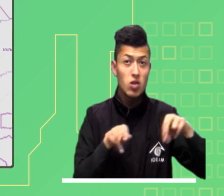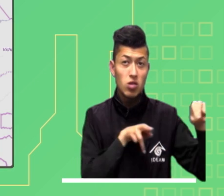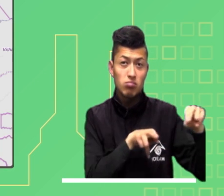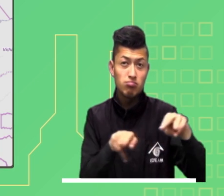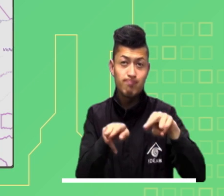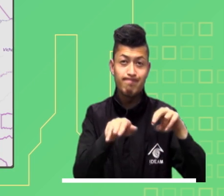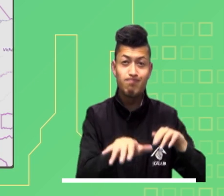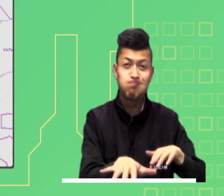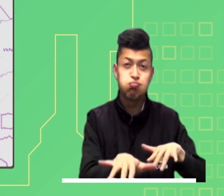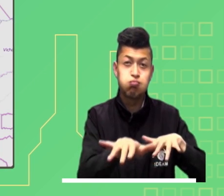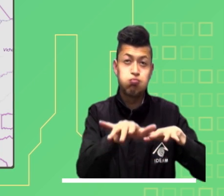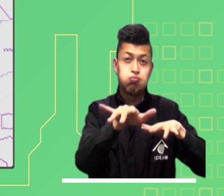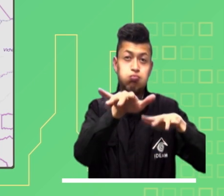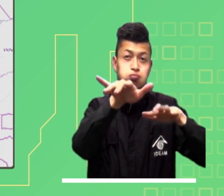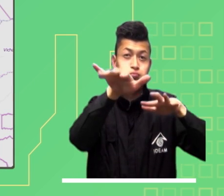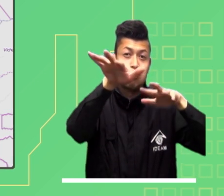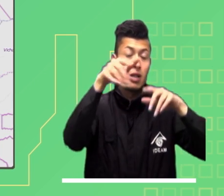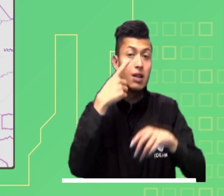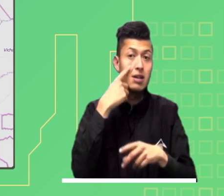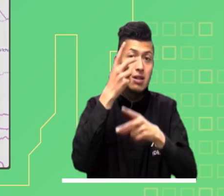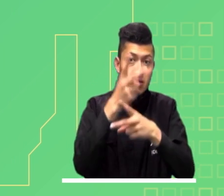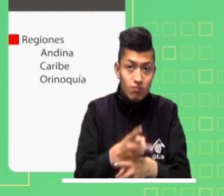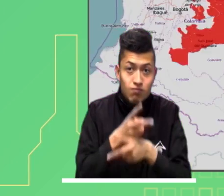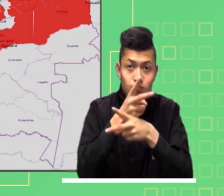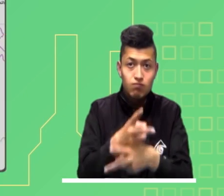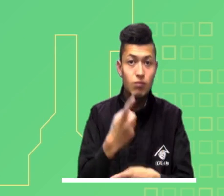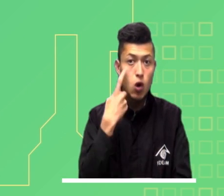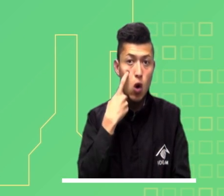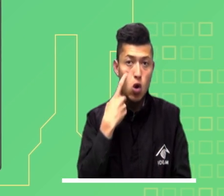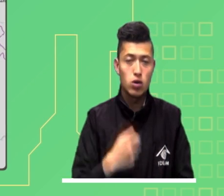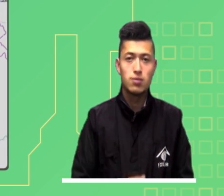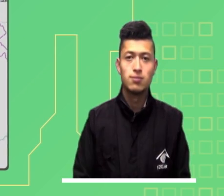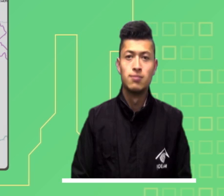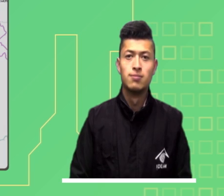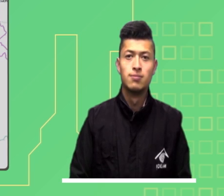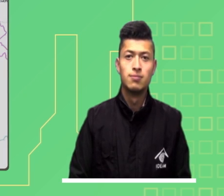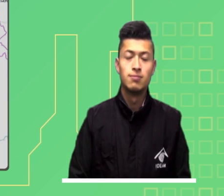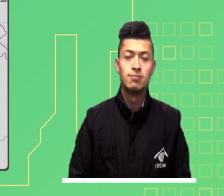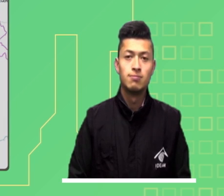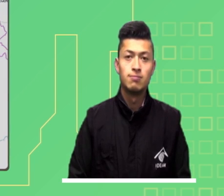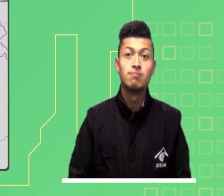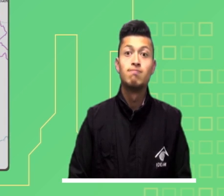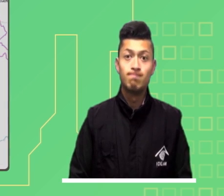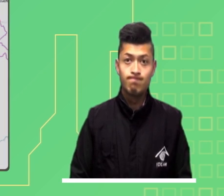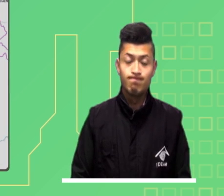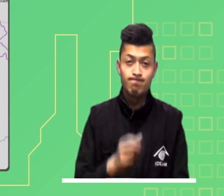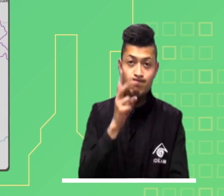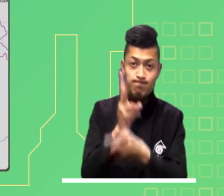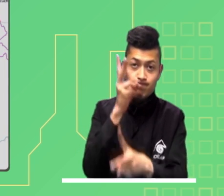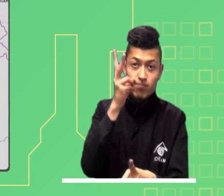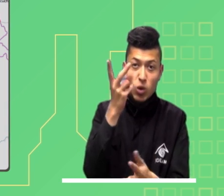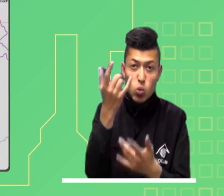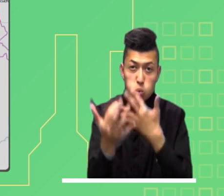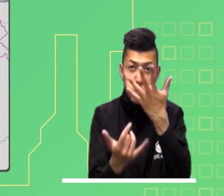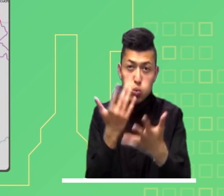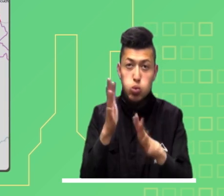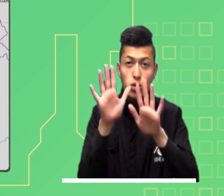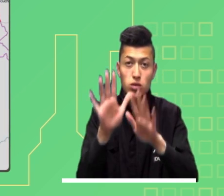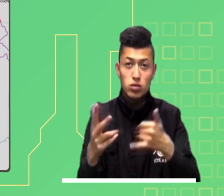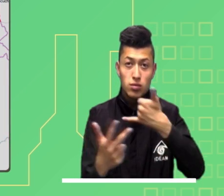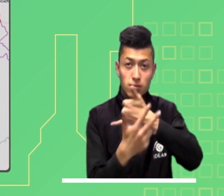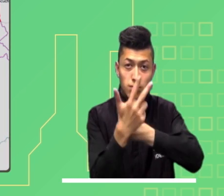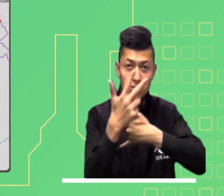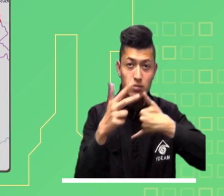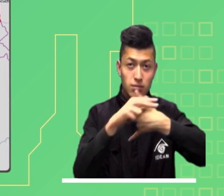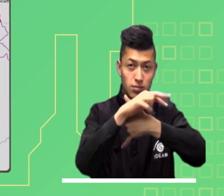crecientes súbitas y ascensos significativos en Porte Guasa, Río San Juan, La Miel y Nare. Es alta la probabilidad de ocurrencia de